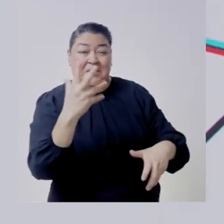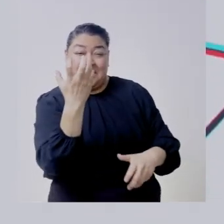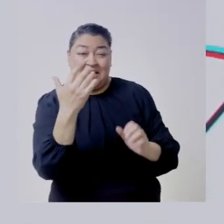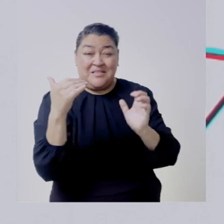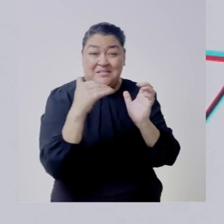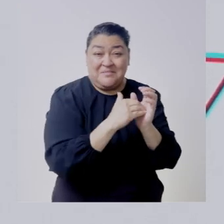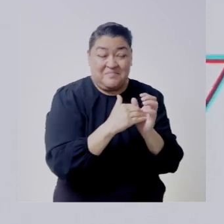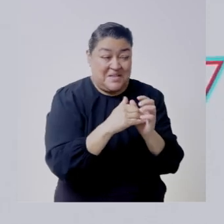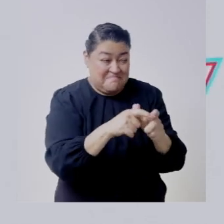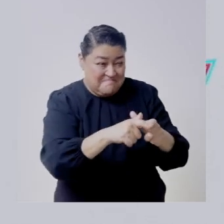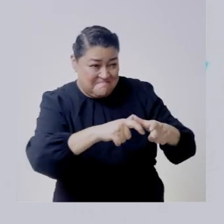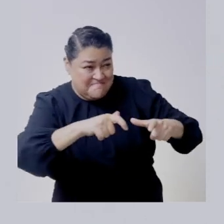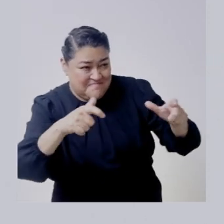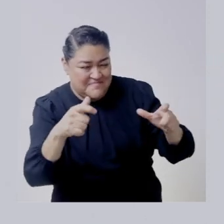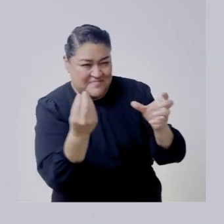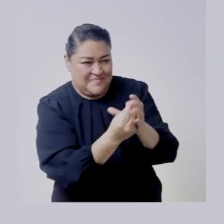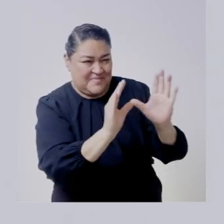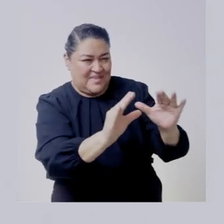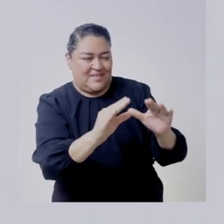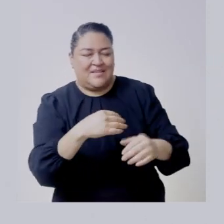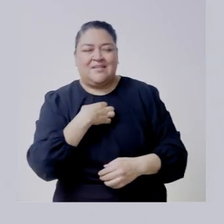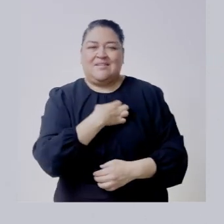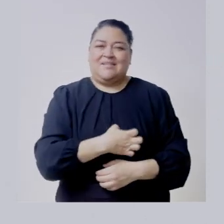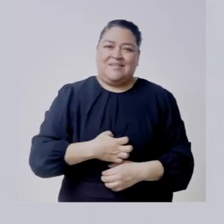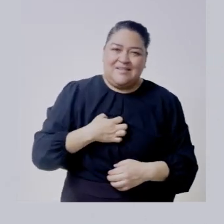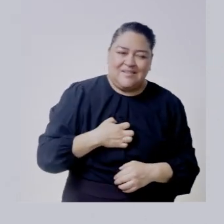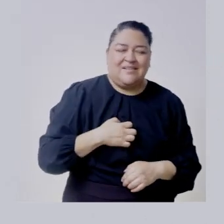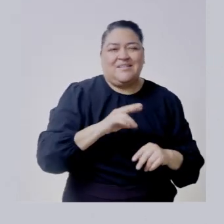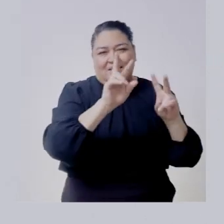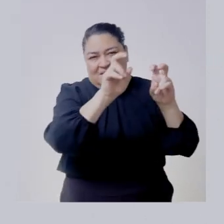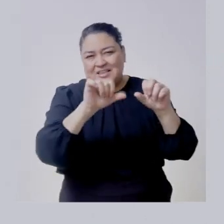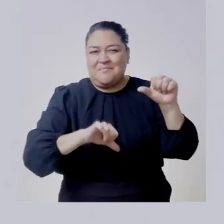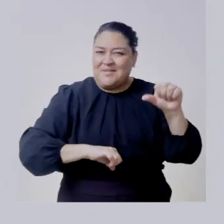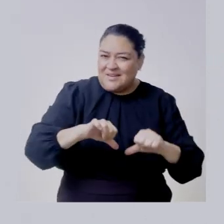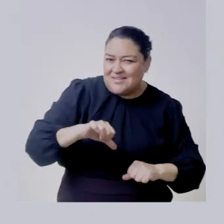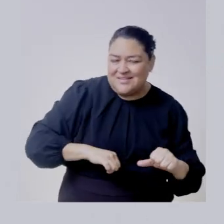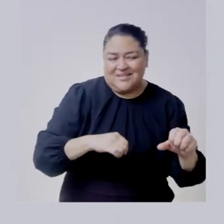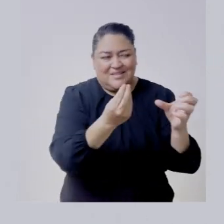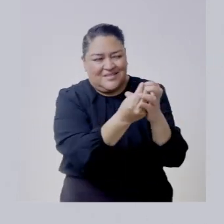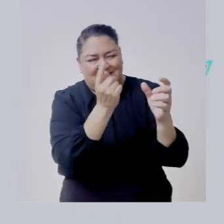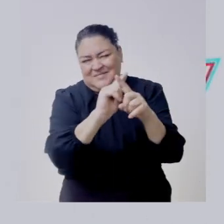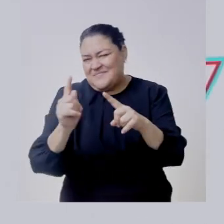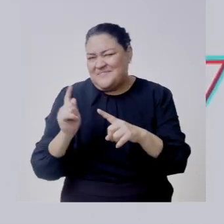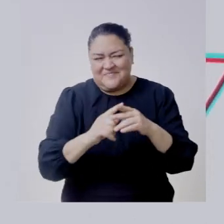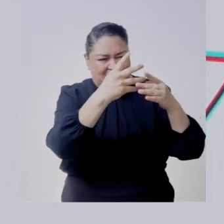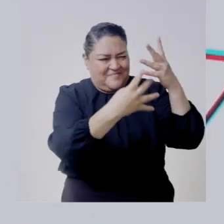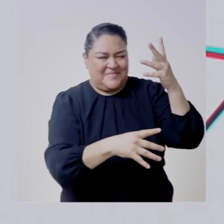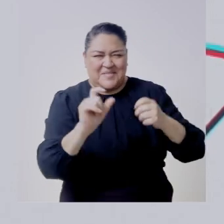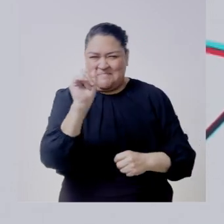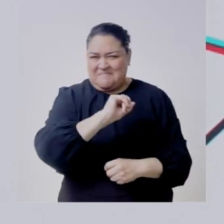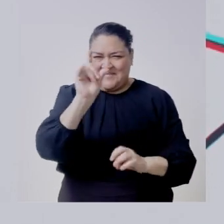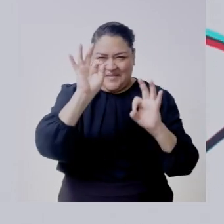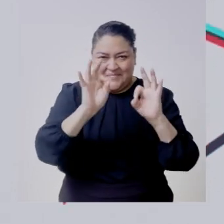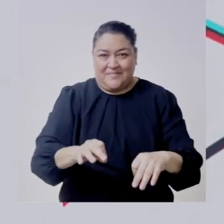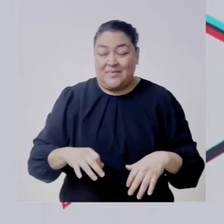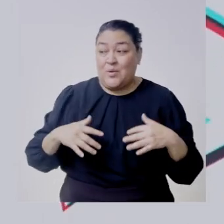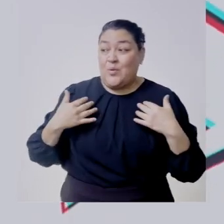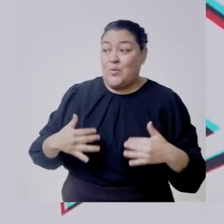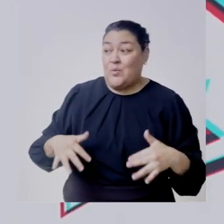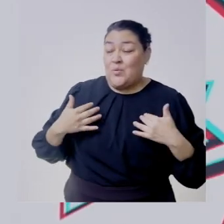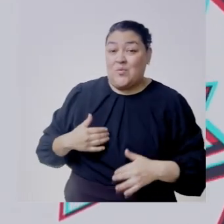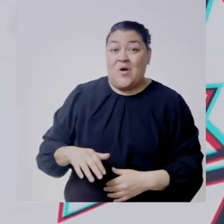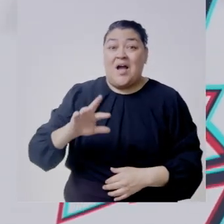años más de medio millón de personas con diferentes actividades académicas de primera ahí está el titular